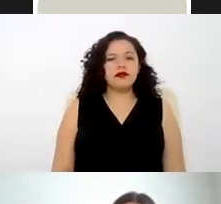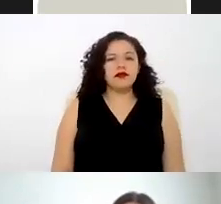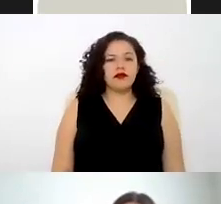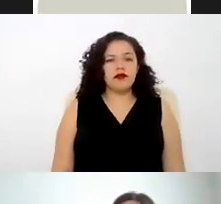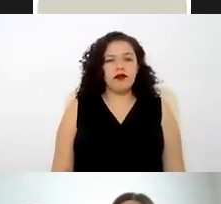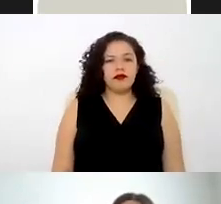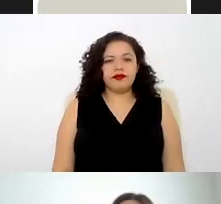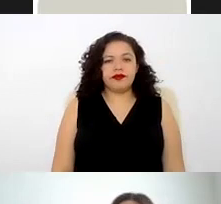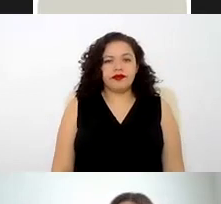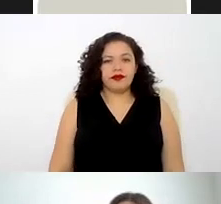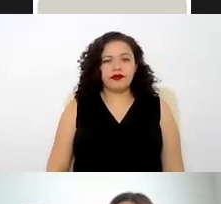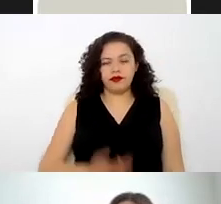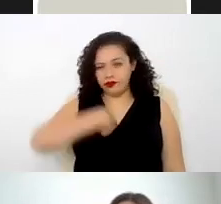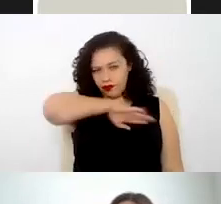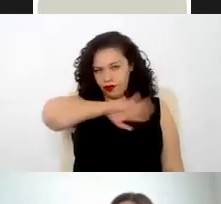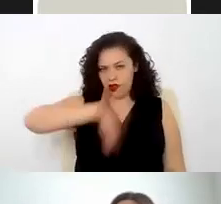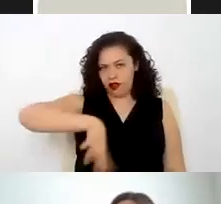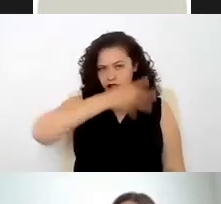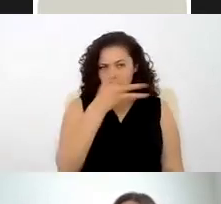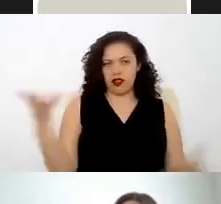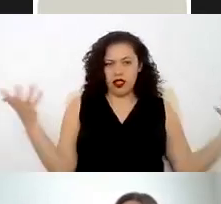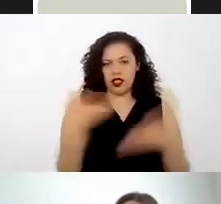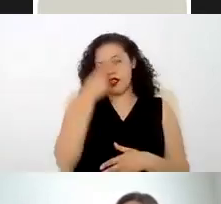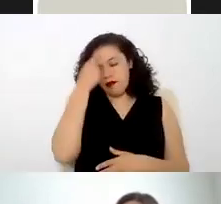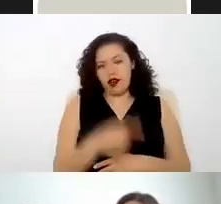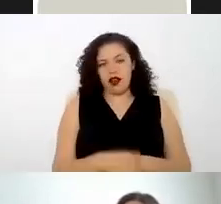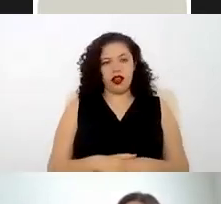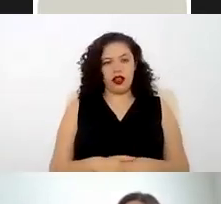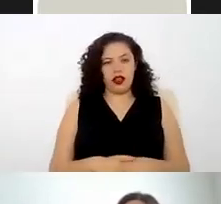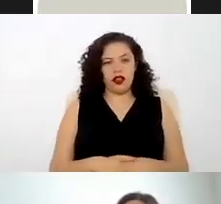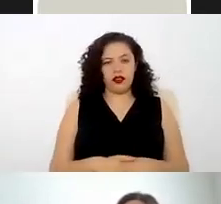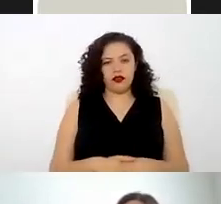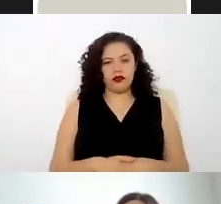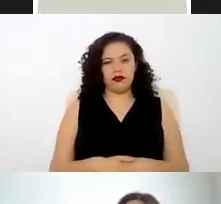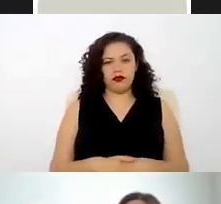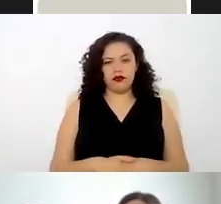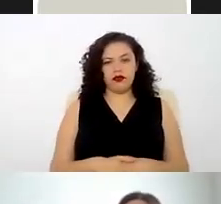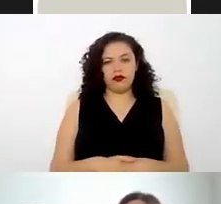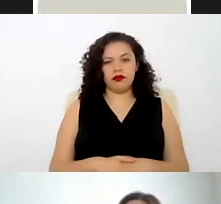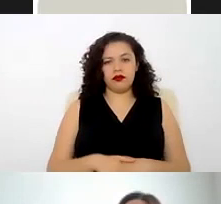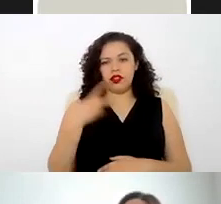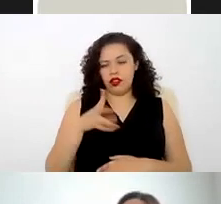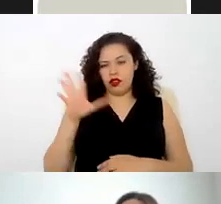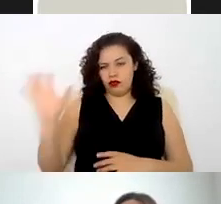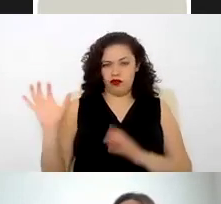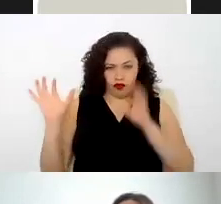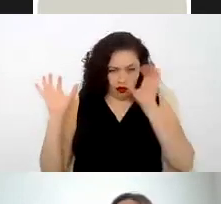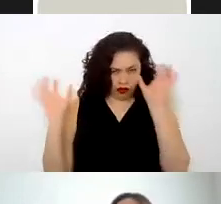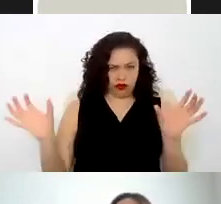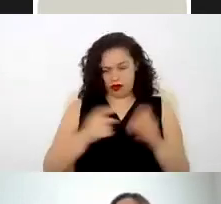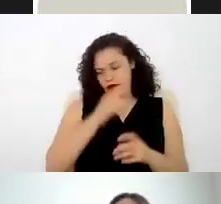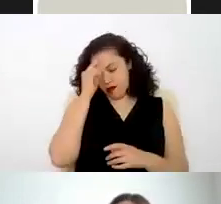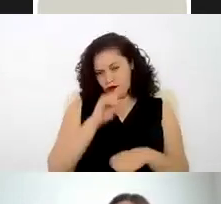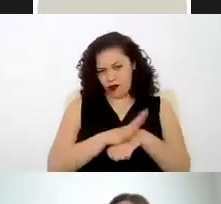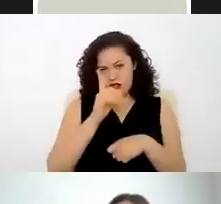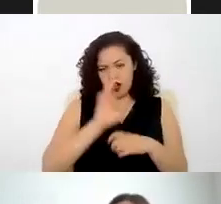elaboramos una tabla en donde justo vienen estas dos distintas figuras porque es muy